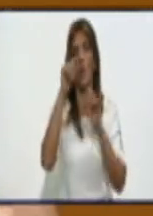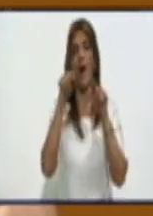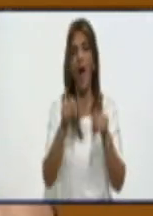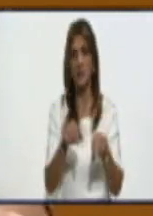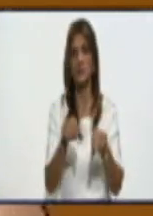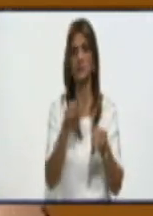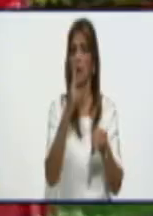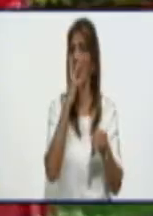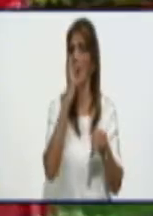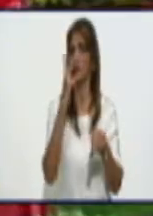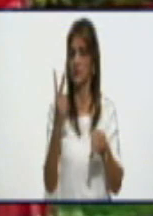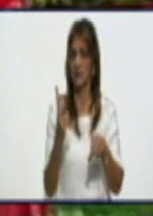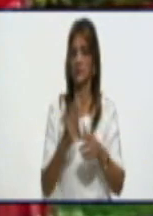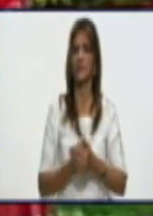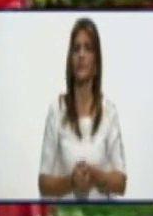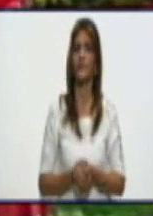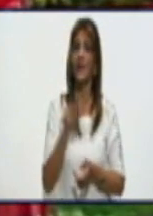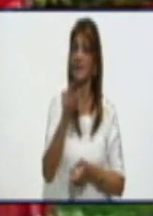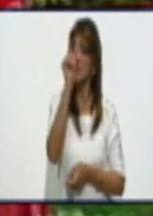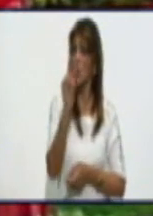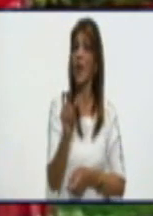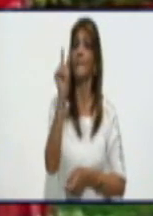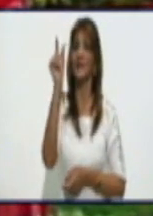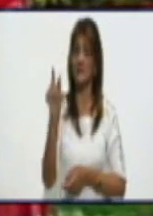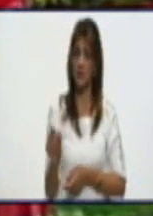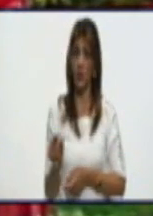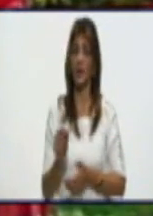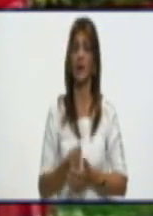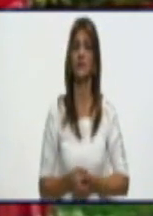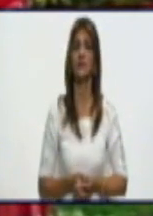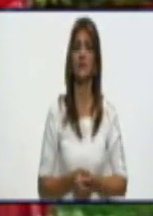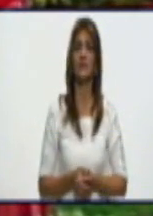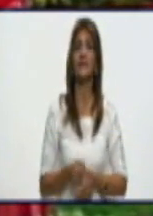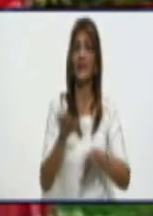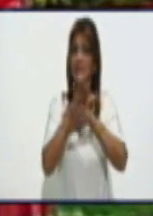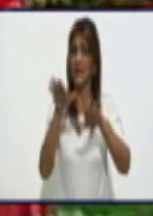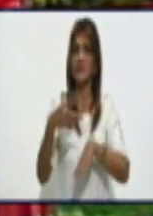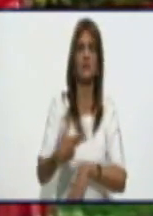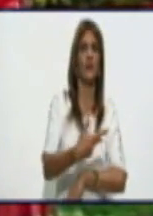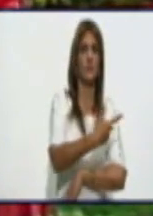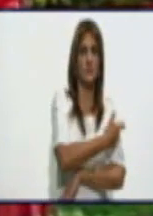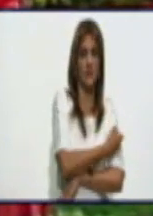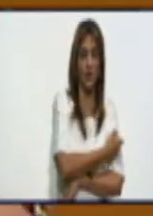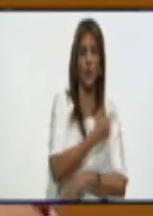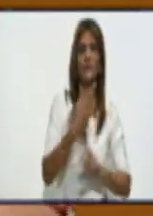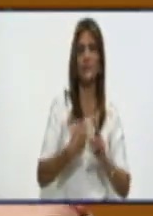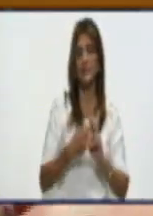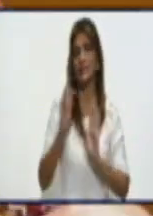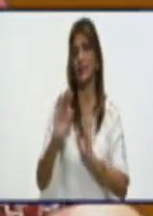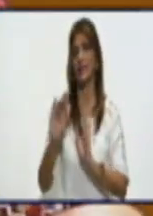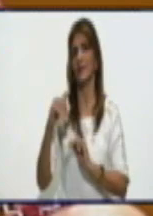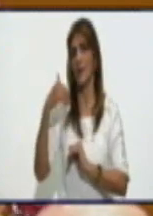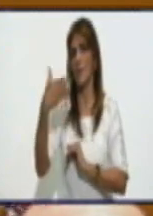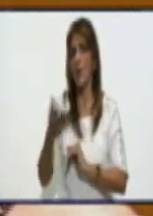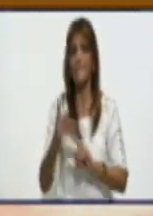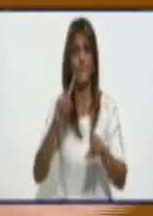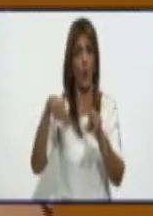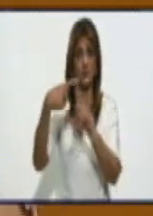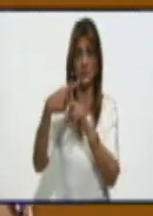tipo de pacientes. Estos son los pacientes que forman parte del ensayo... Del ensayo clínico. En el caso de la intervención,